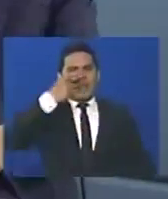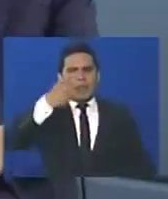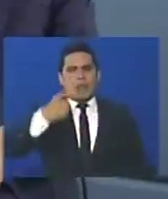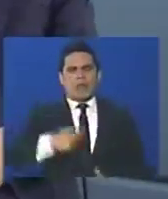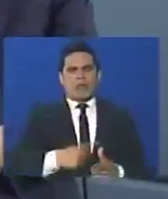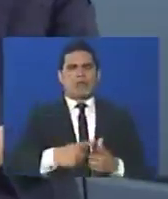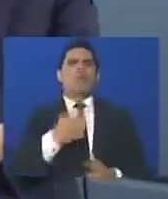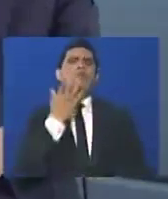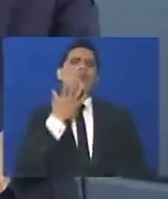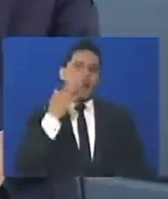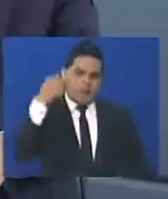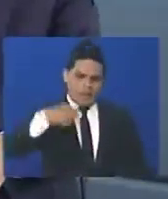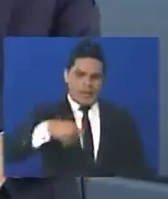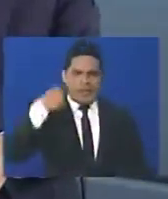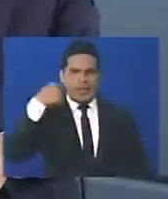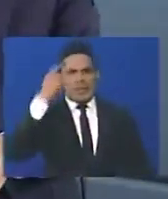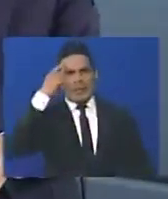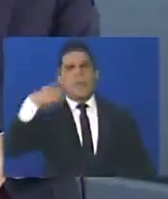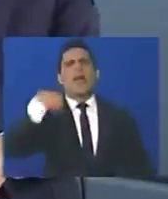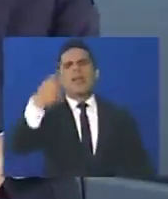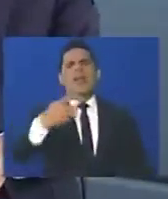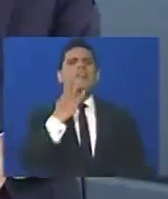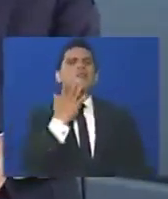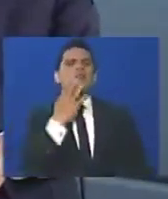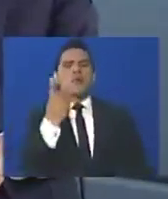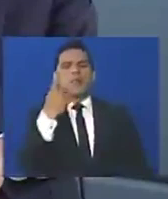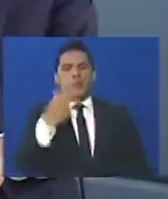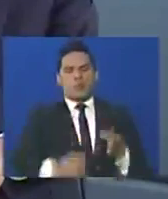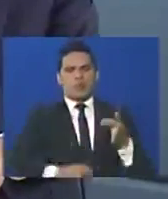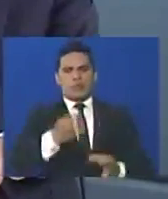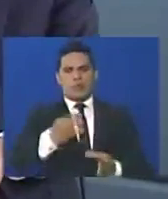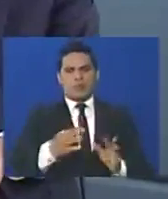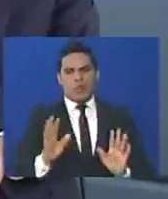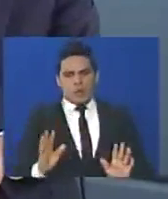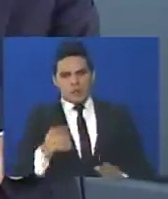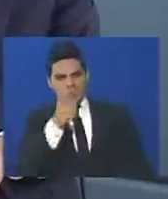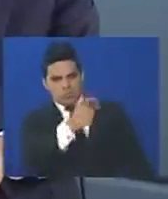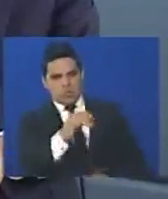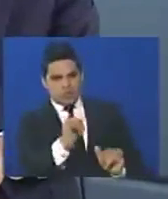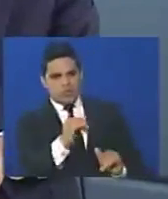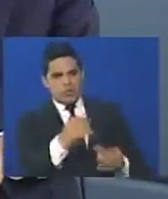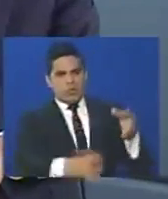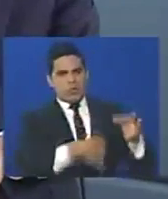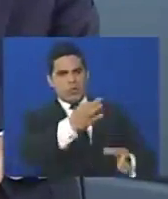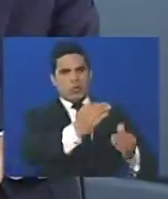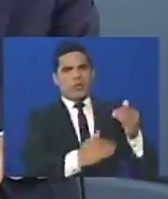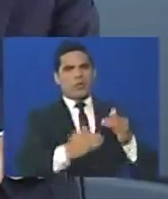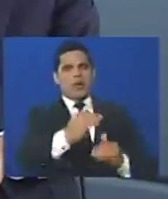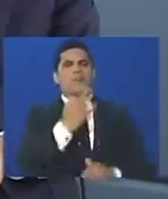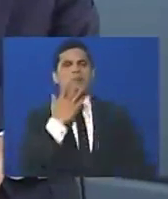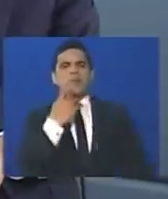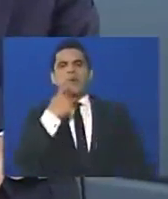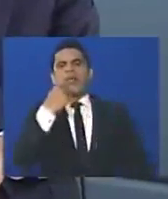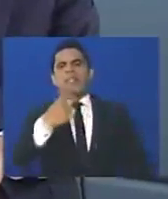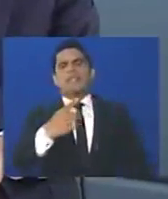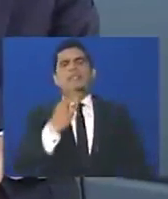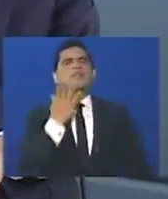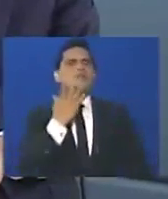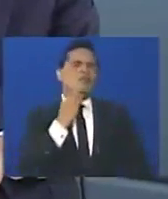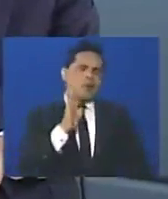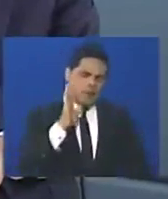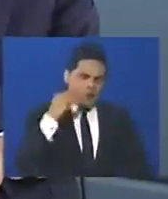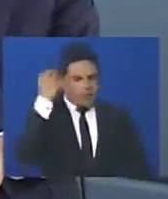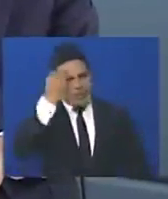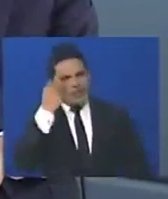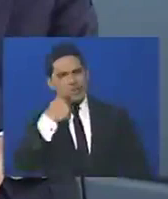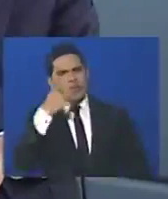entonces si aquí mañana, insisto, si aquí mañana un tribunal, o ese tribunal, o esos magistrados, le dicen por ejemplo,